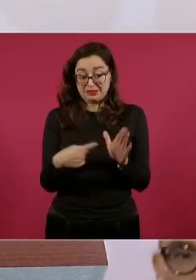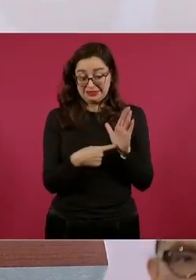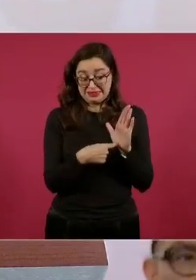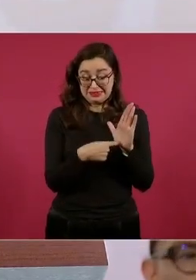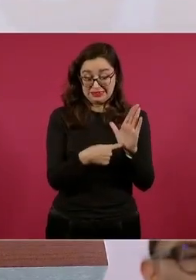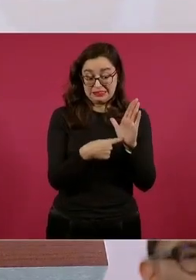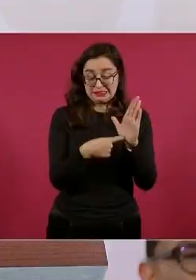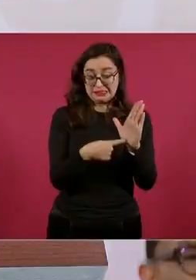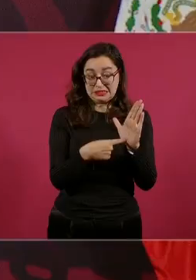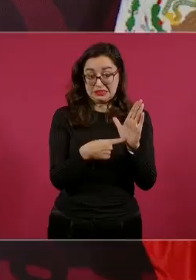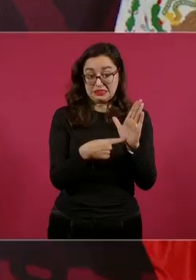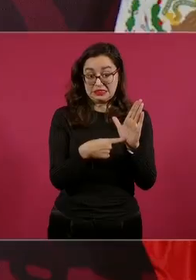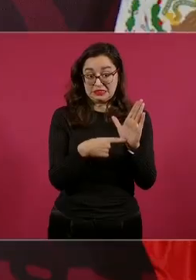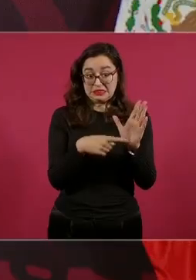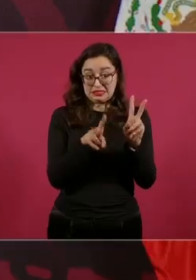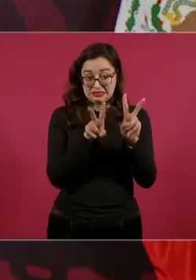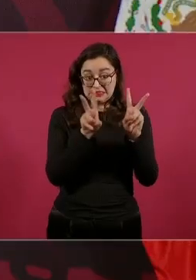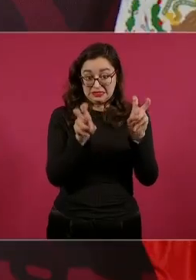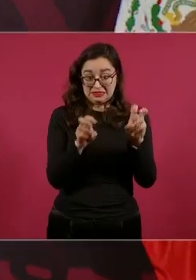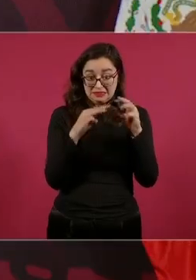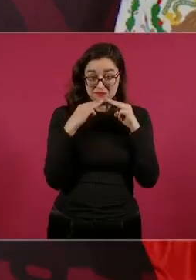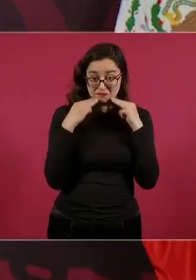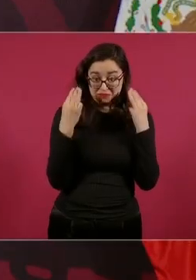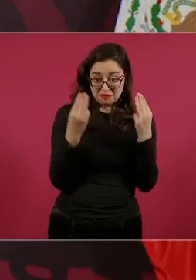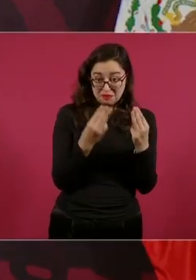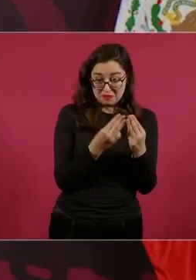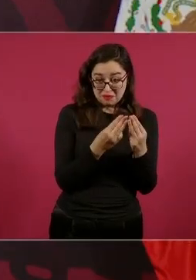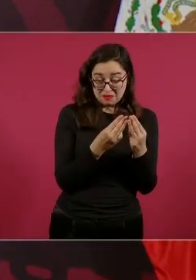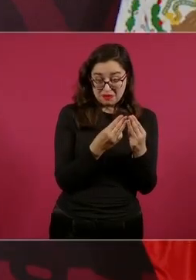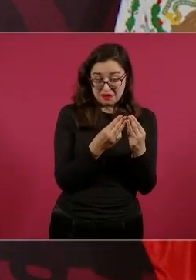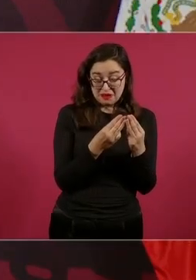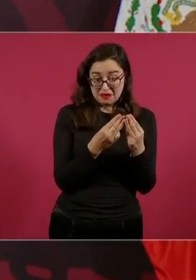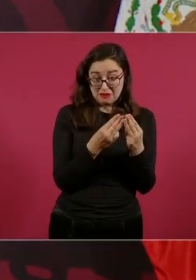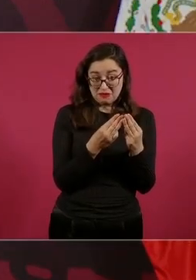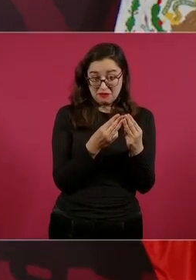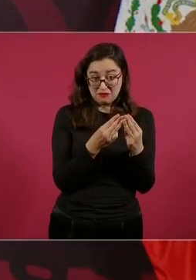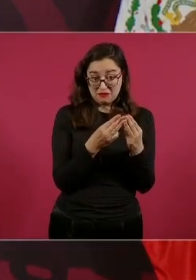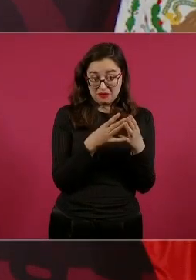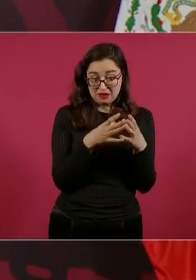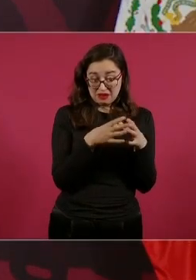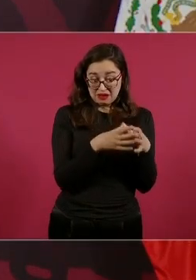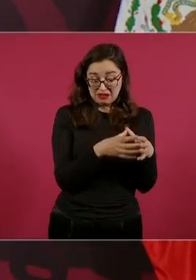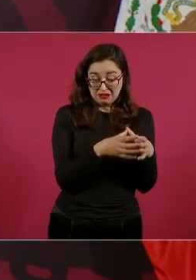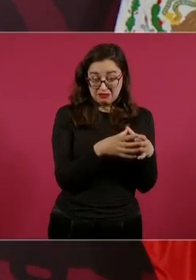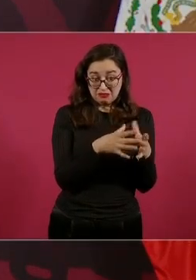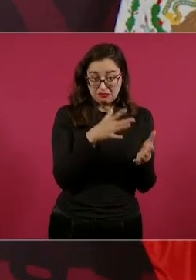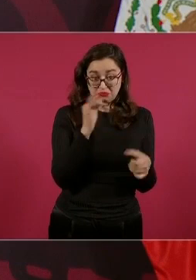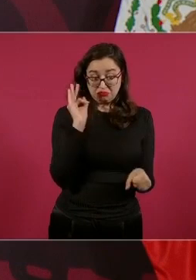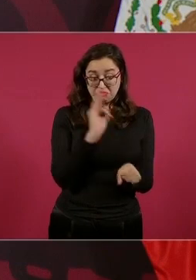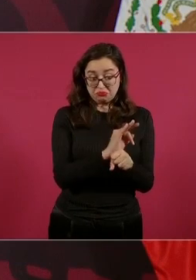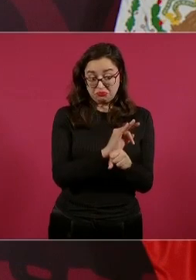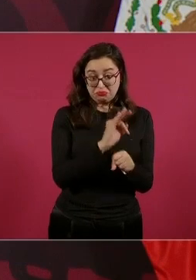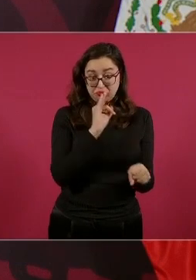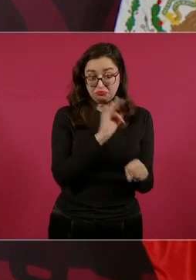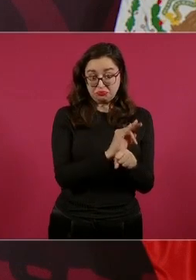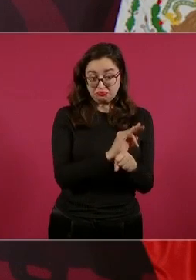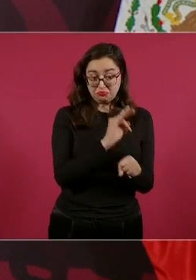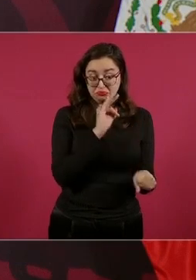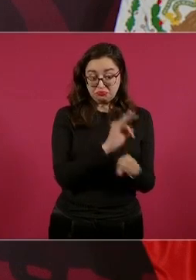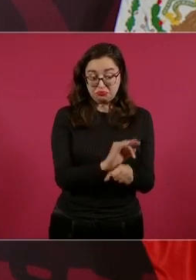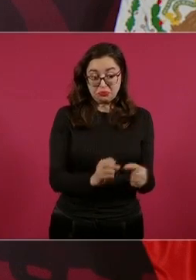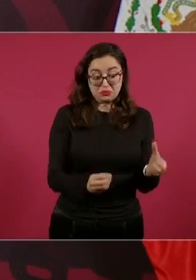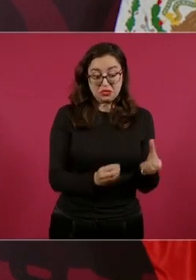tiene que ver… es lo mismo, es